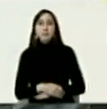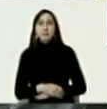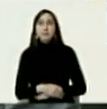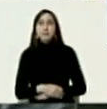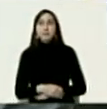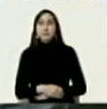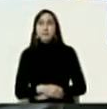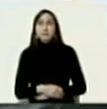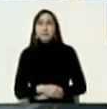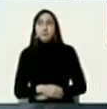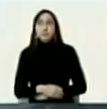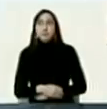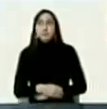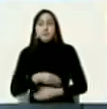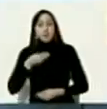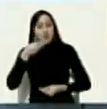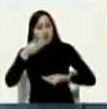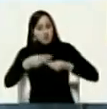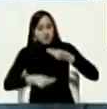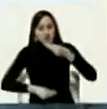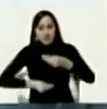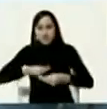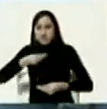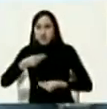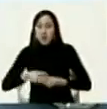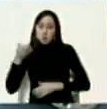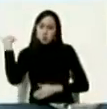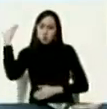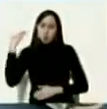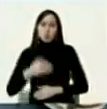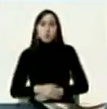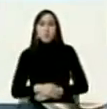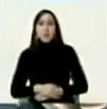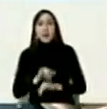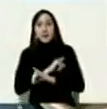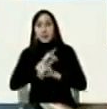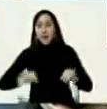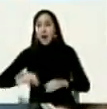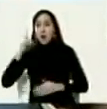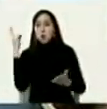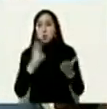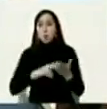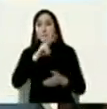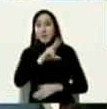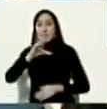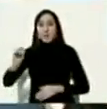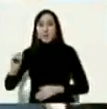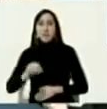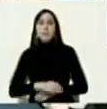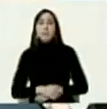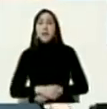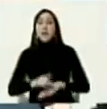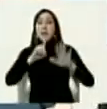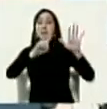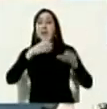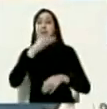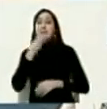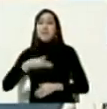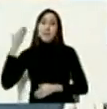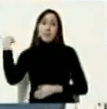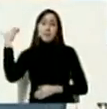que se hicieron ya finalizando el año el 6 de diciembre